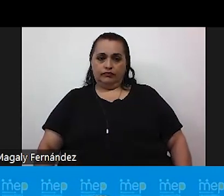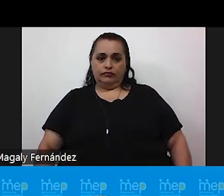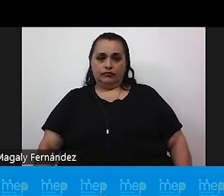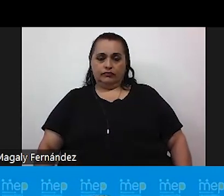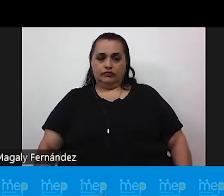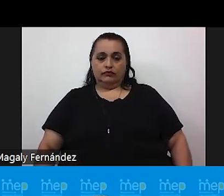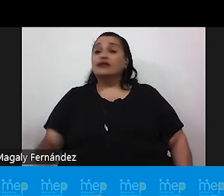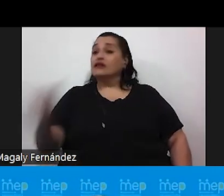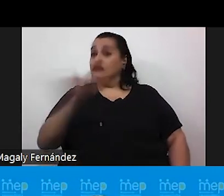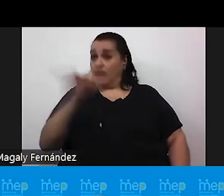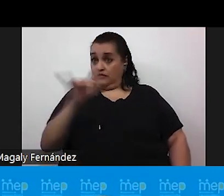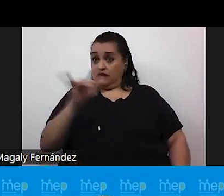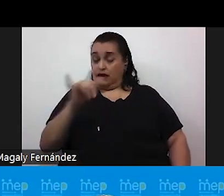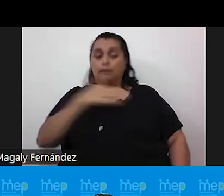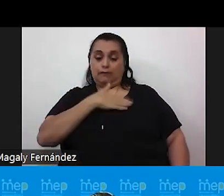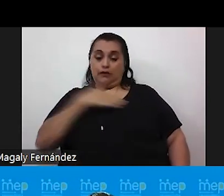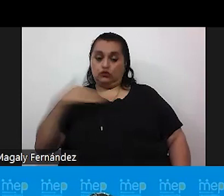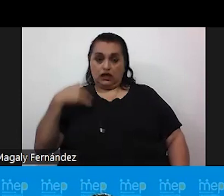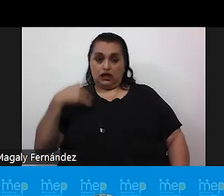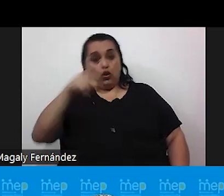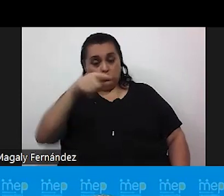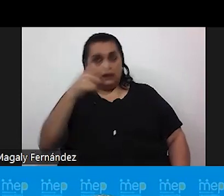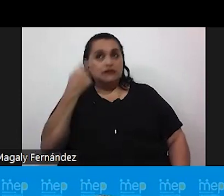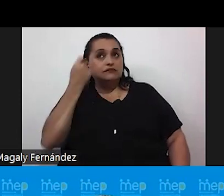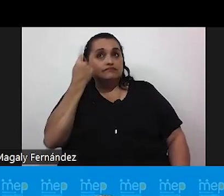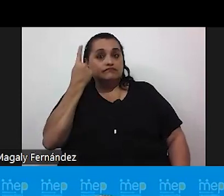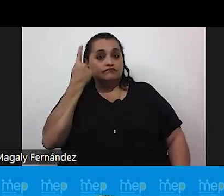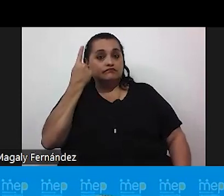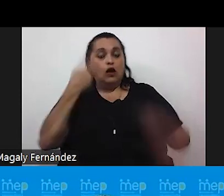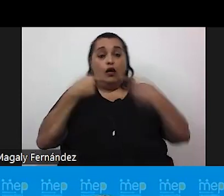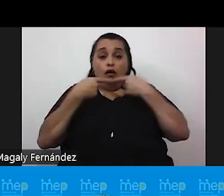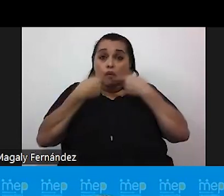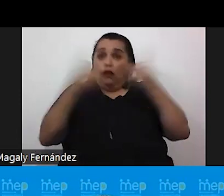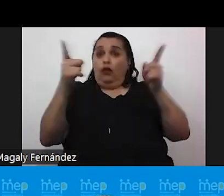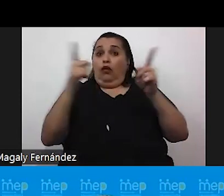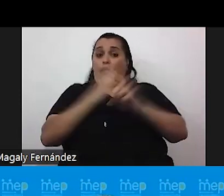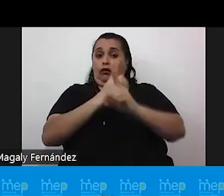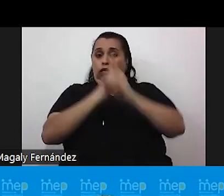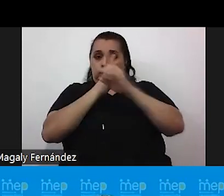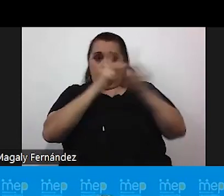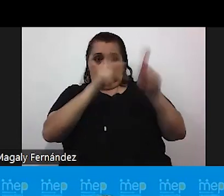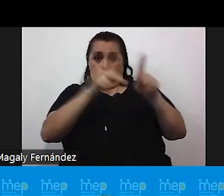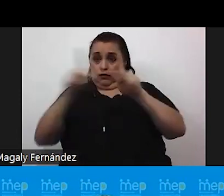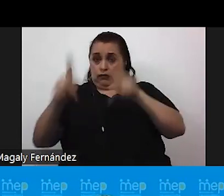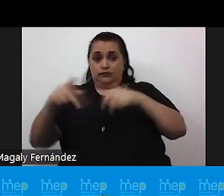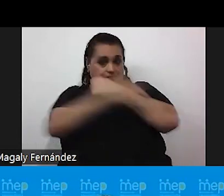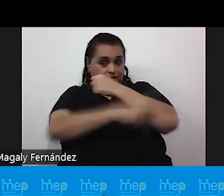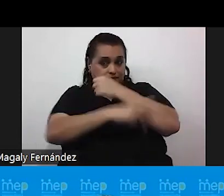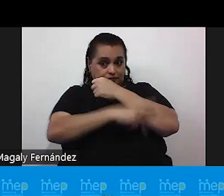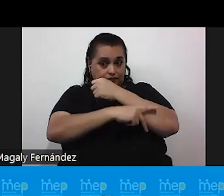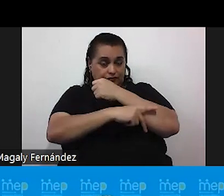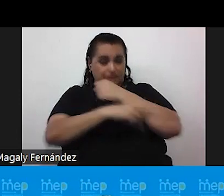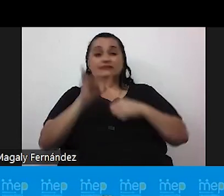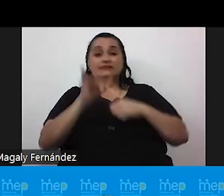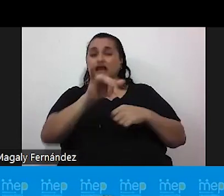también aquí me gustaría que ustedes conozcan un poquito el pronunciamiento de la defensoría de los habitantes de la república y esto ha sido